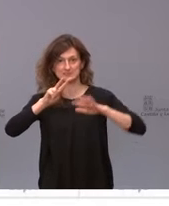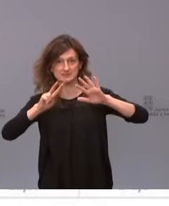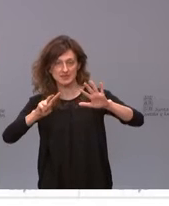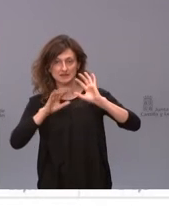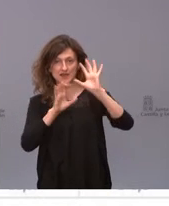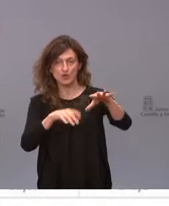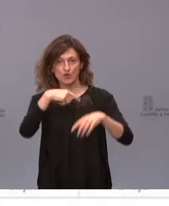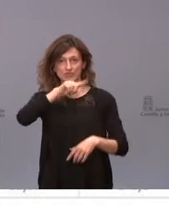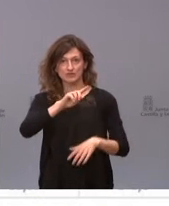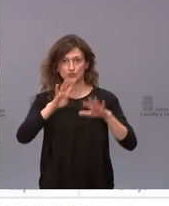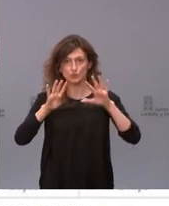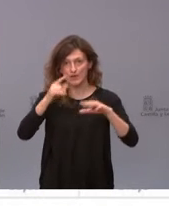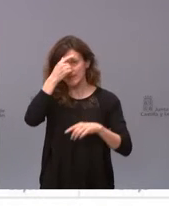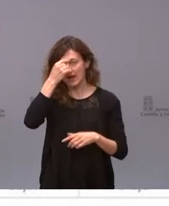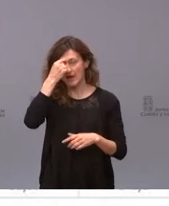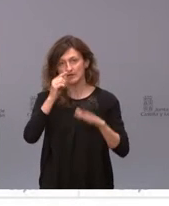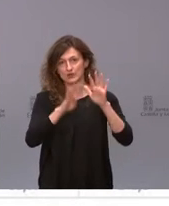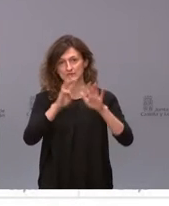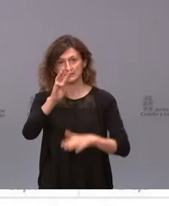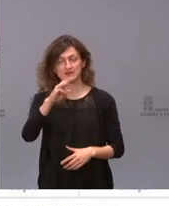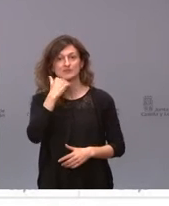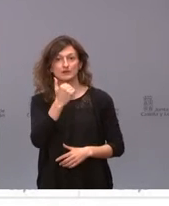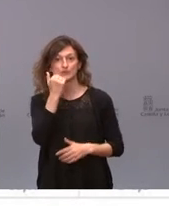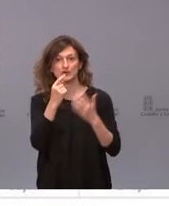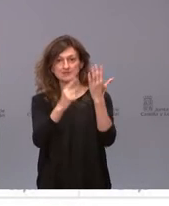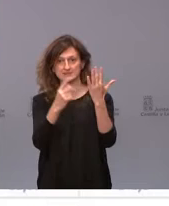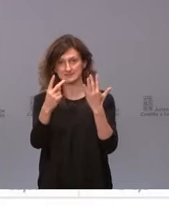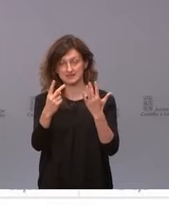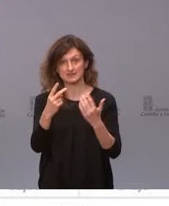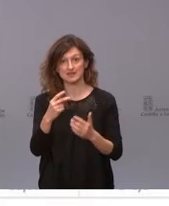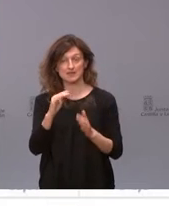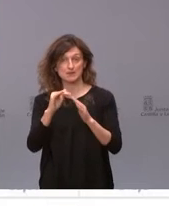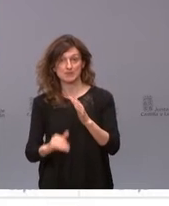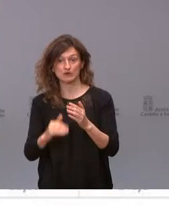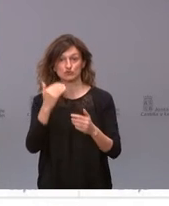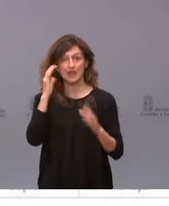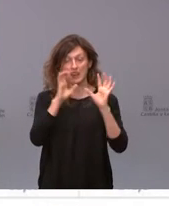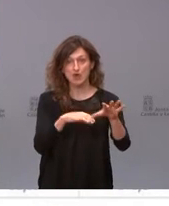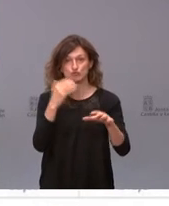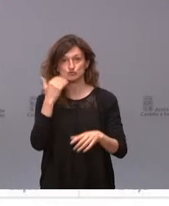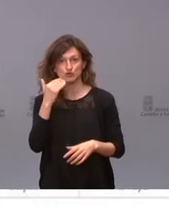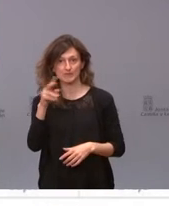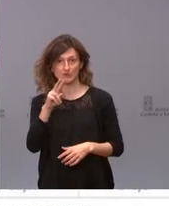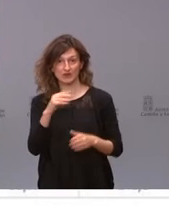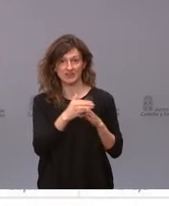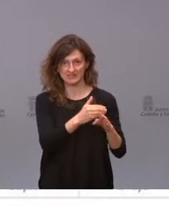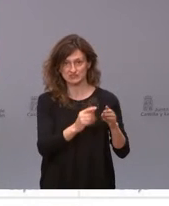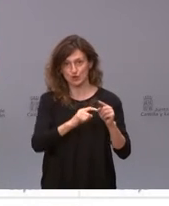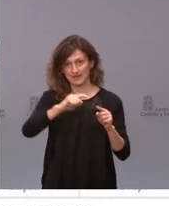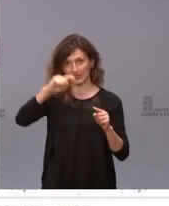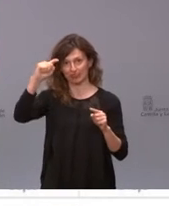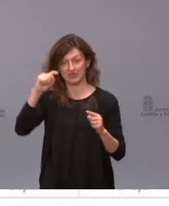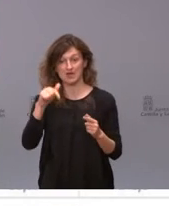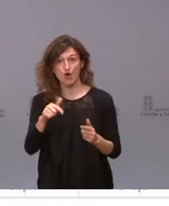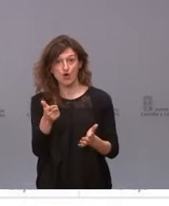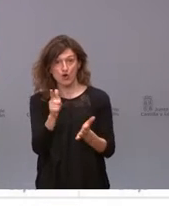León 109, Ávila 93, Zamora 67. Excepto León, Soria y Valladolid el resto crecen. Hoy declaramos